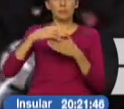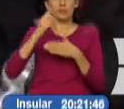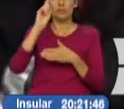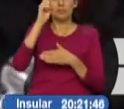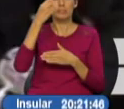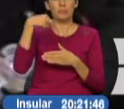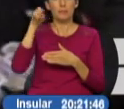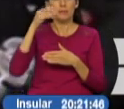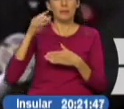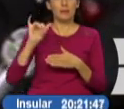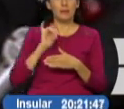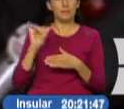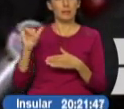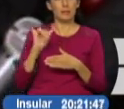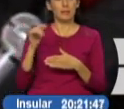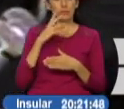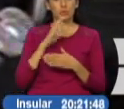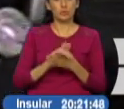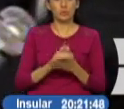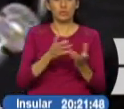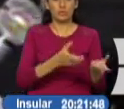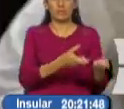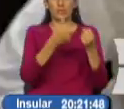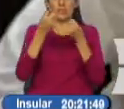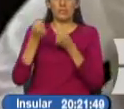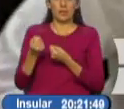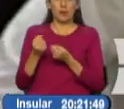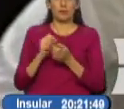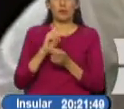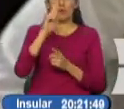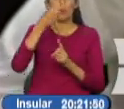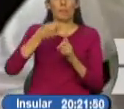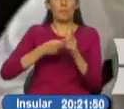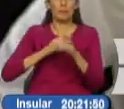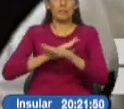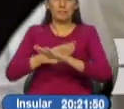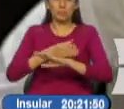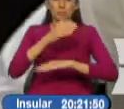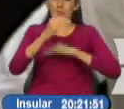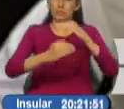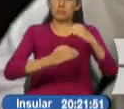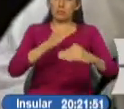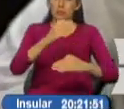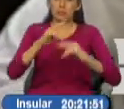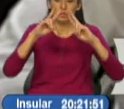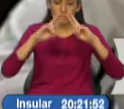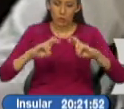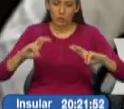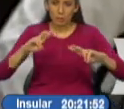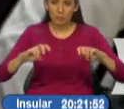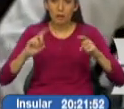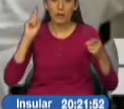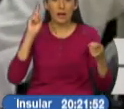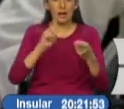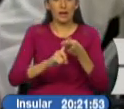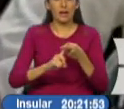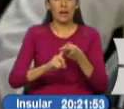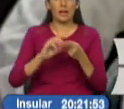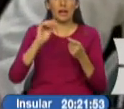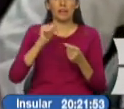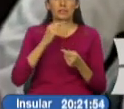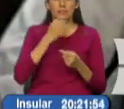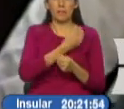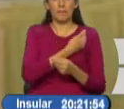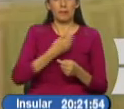del Ecuador por parte de agentes de seguridad del Palacio de Carondelet. Un mes después comenzó el proceso con la debida investigación en contra del exmandatario y seis